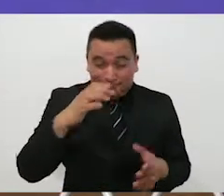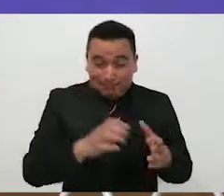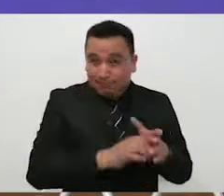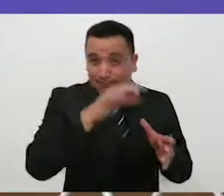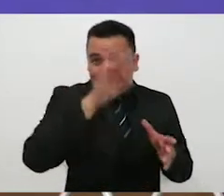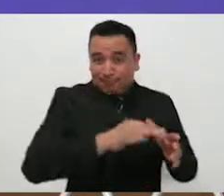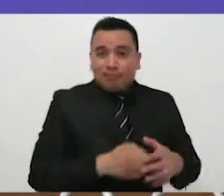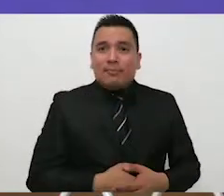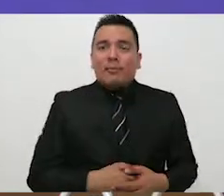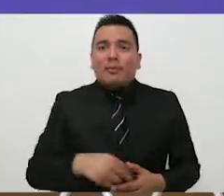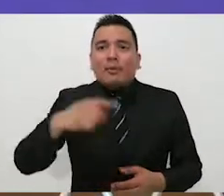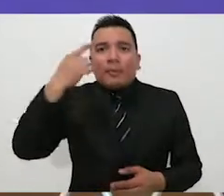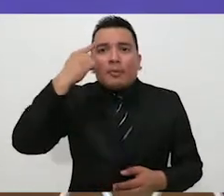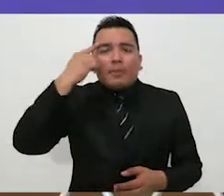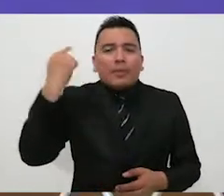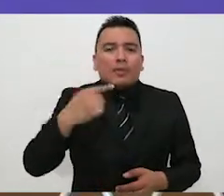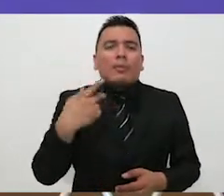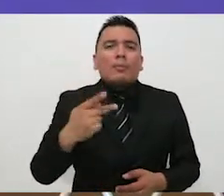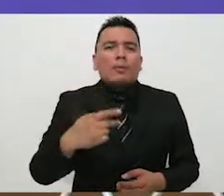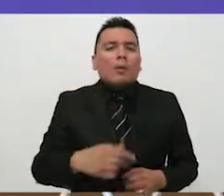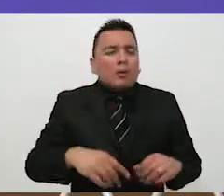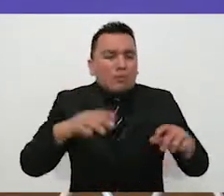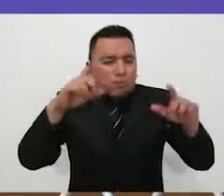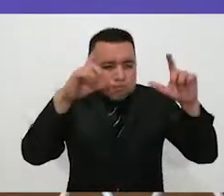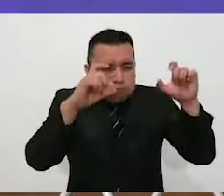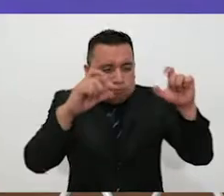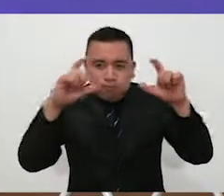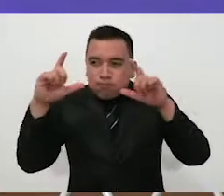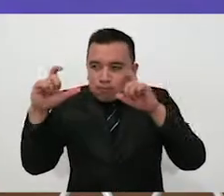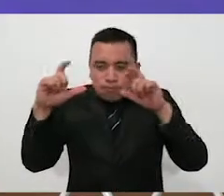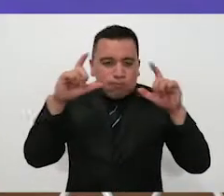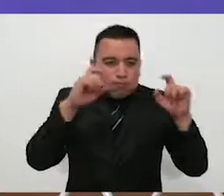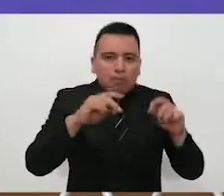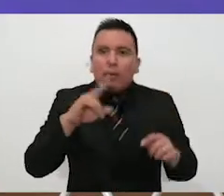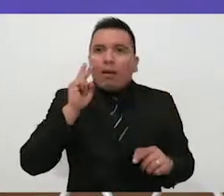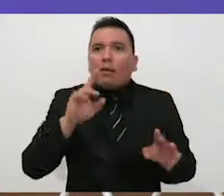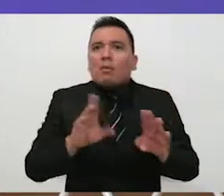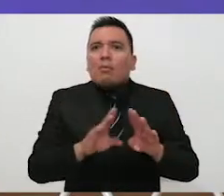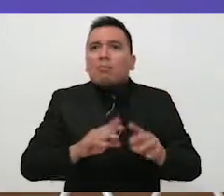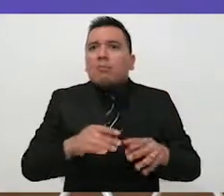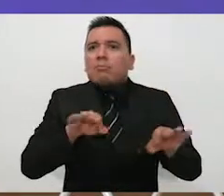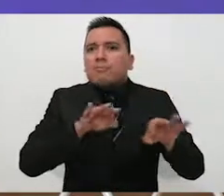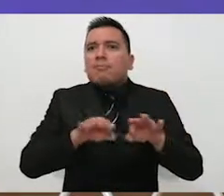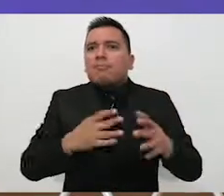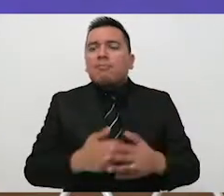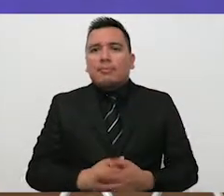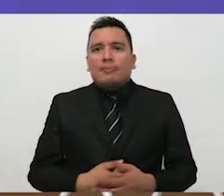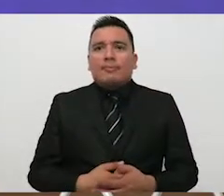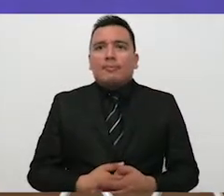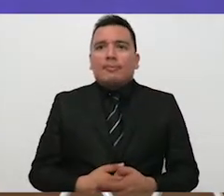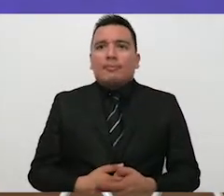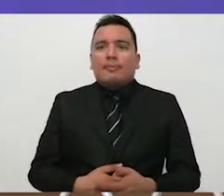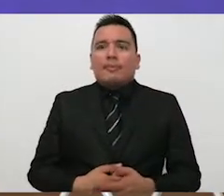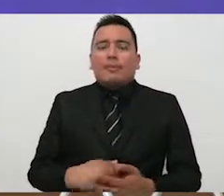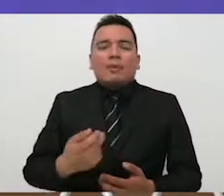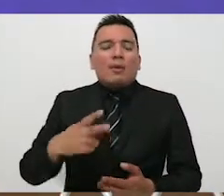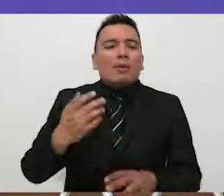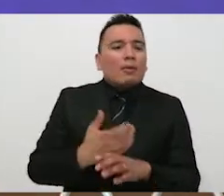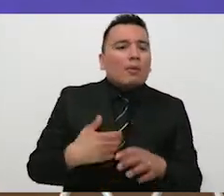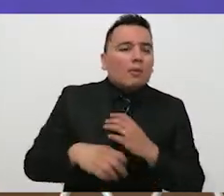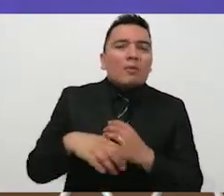tomar imágenes de cómo se desarrolla el proceso electoral, de lo que les llama la atención del proceso electoral.